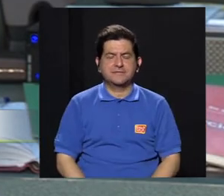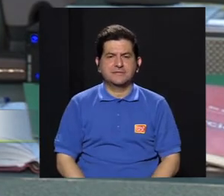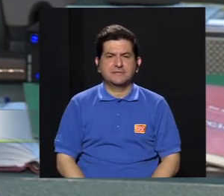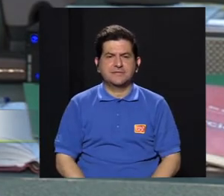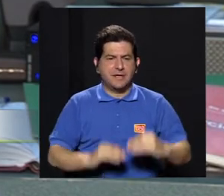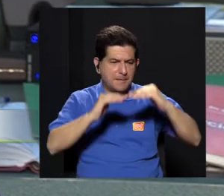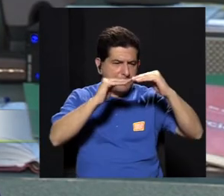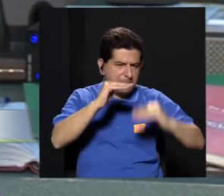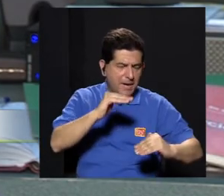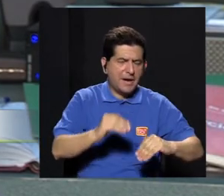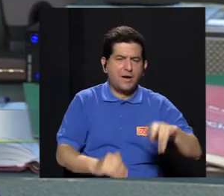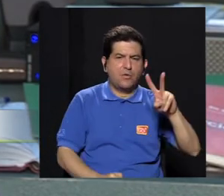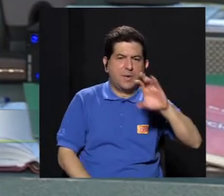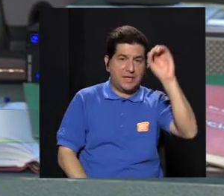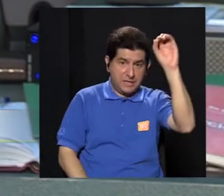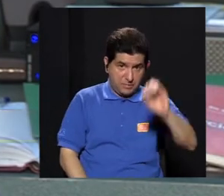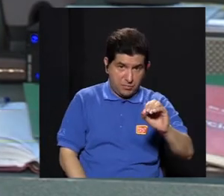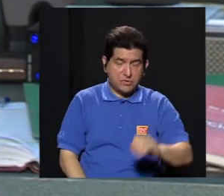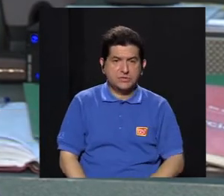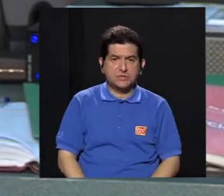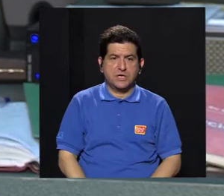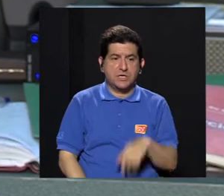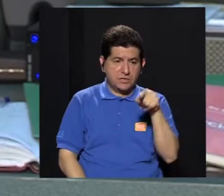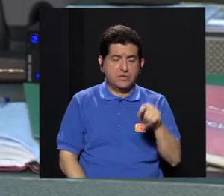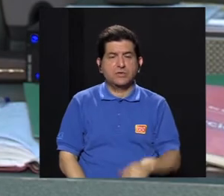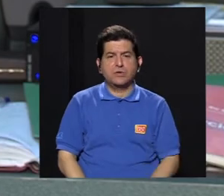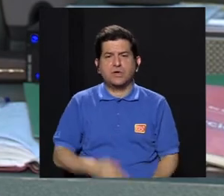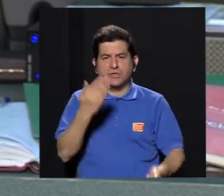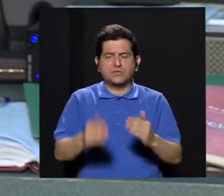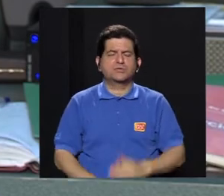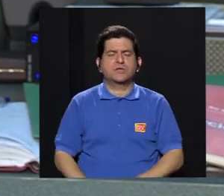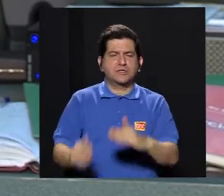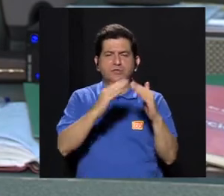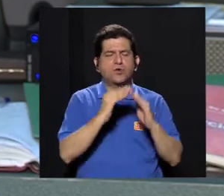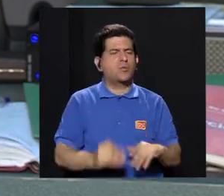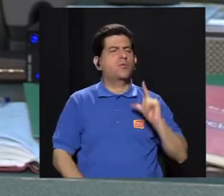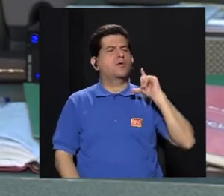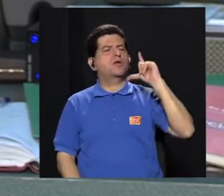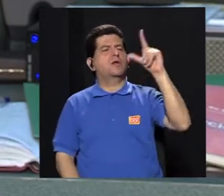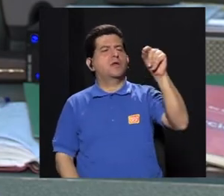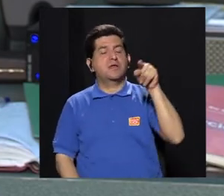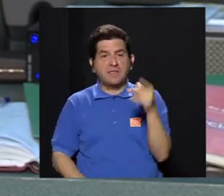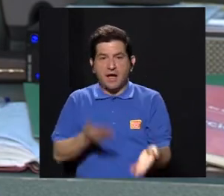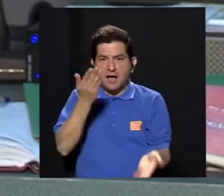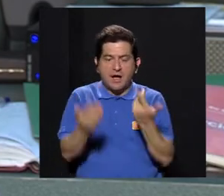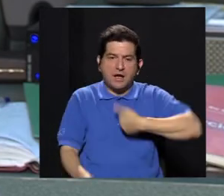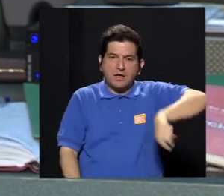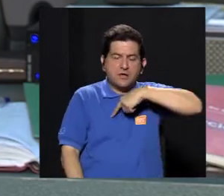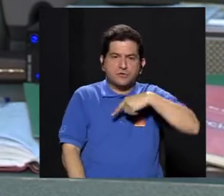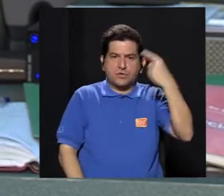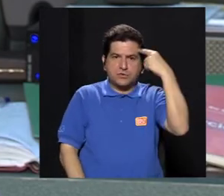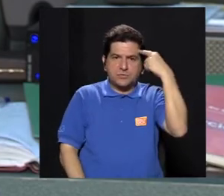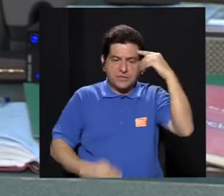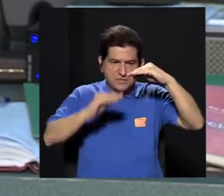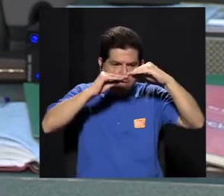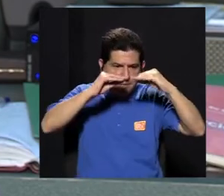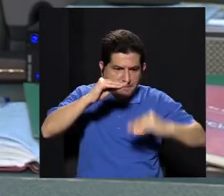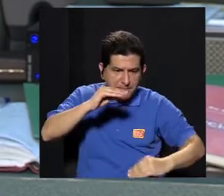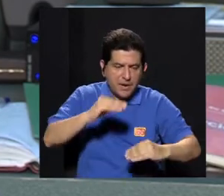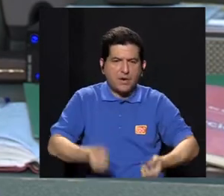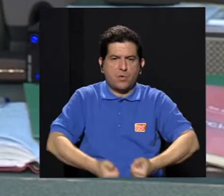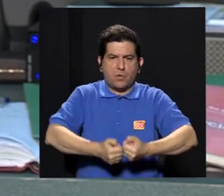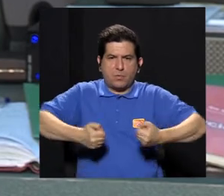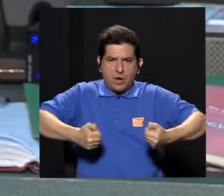desde el más bajo de 20%, que es una comunidad marginal lejana, que ahí podríamos haber esperado más bien